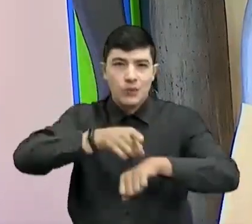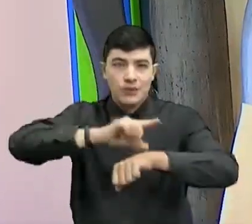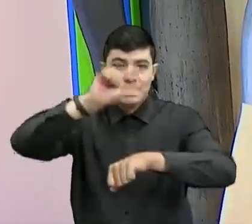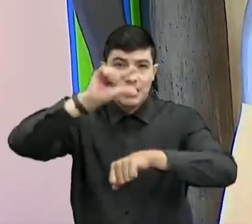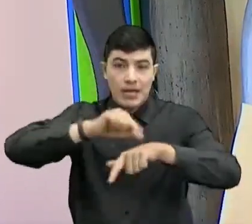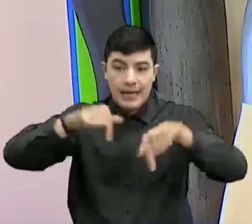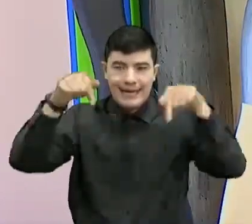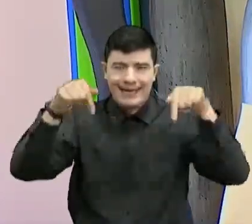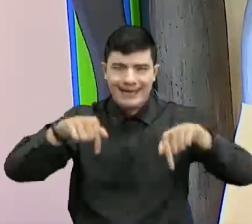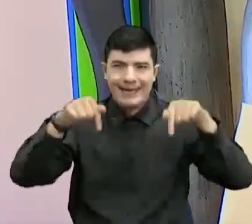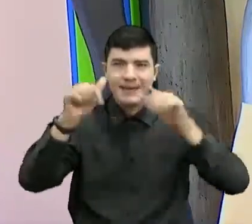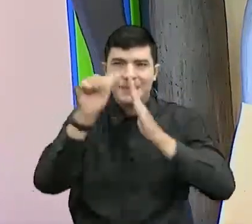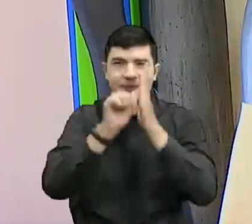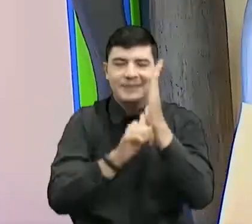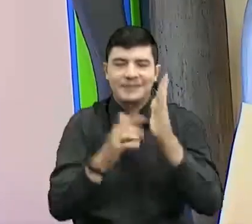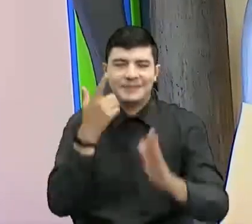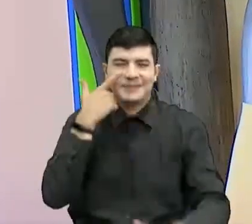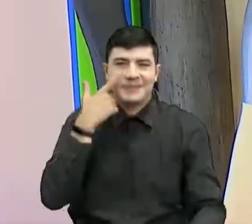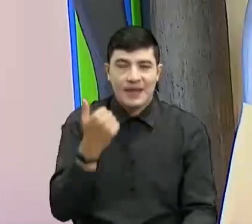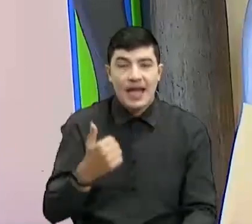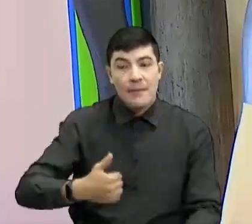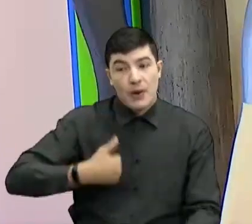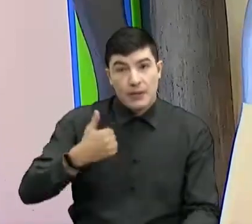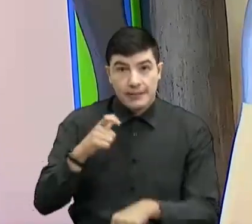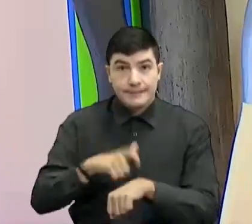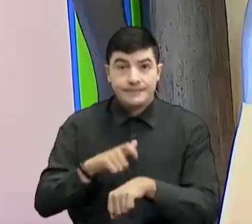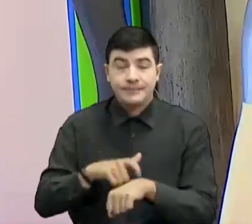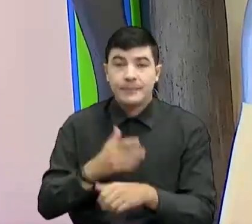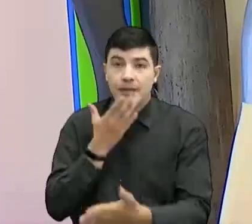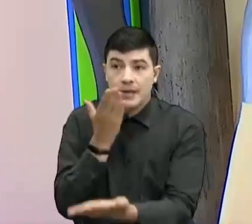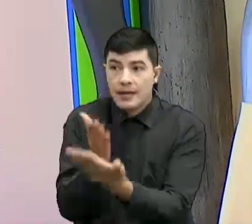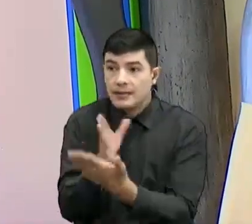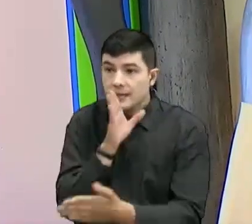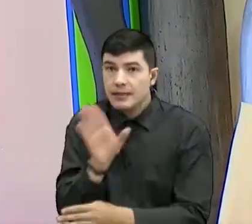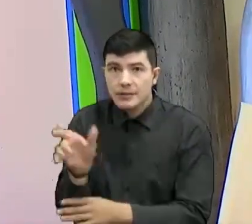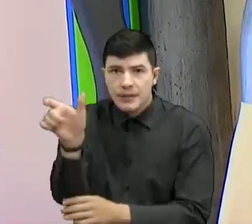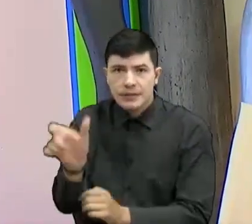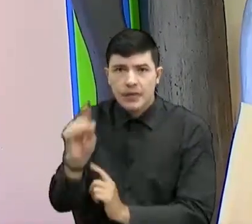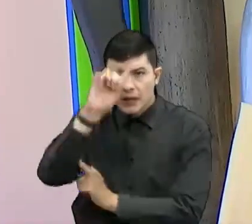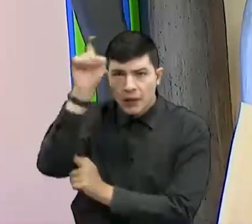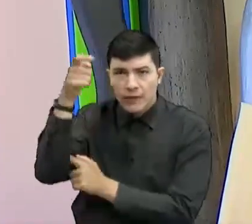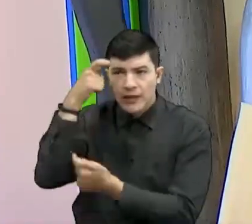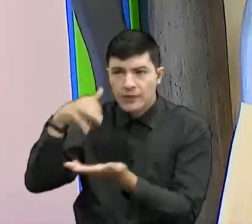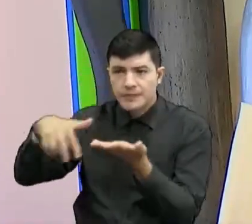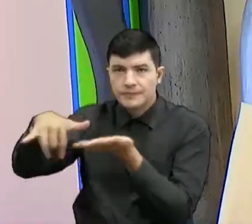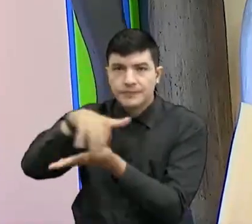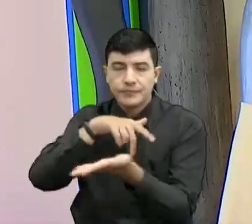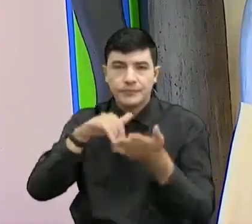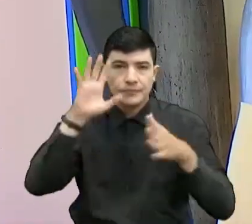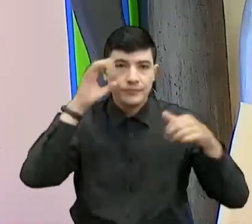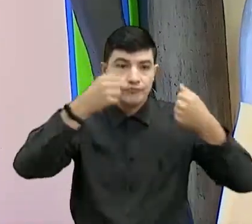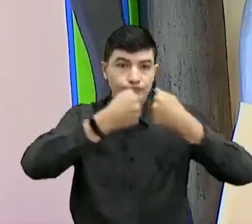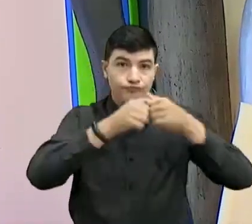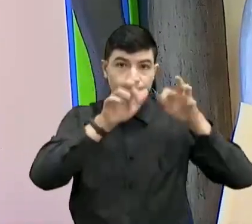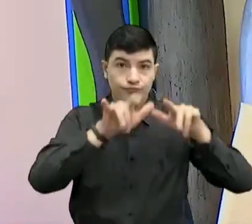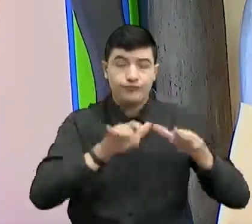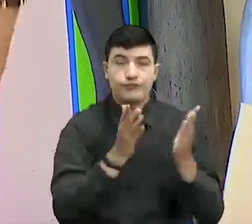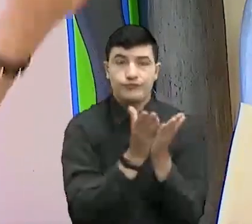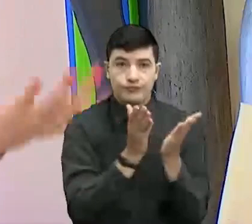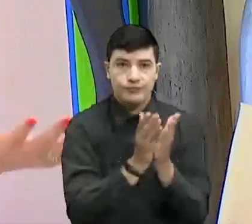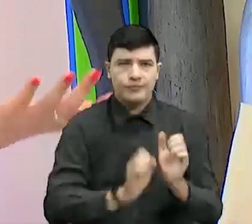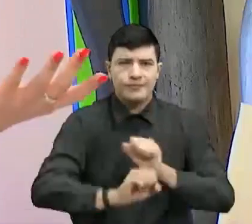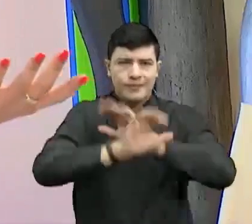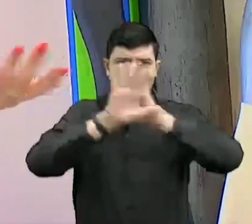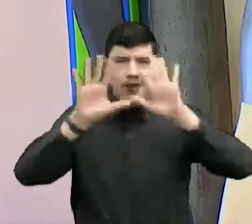maravilloso programa. Aprovechamos este espacio para agradecer a la Gobernación de Santander, a la Secretaría de Educación y, por supuesto,